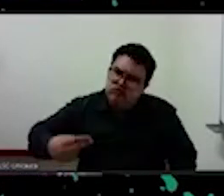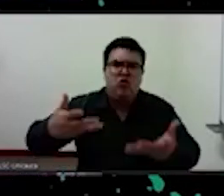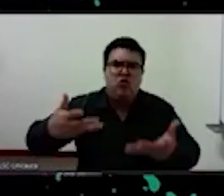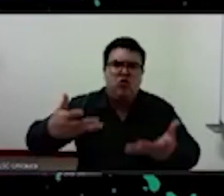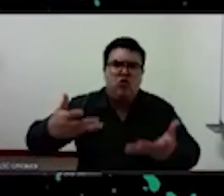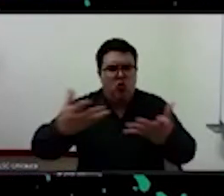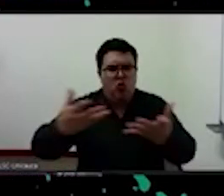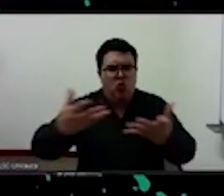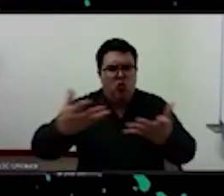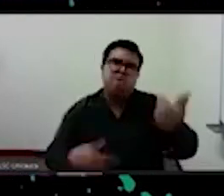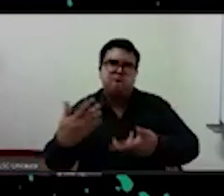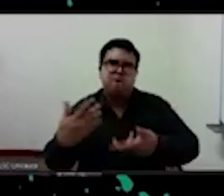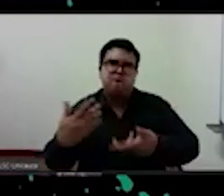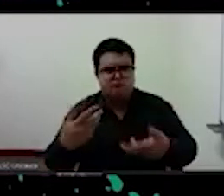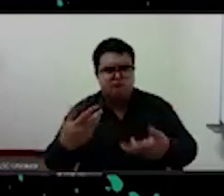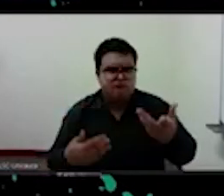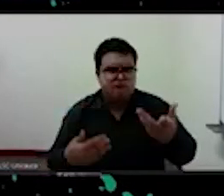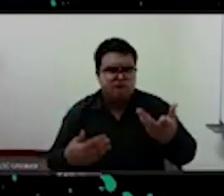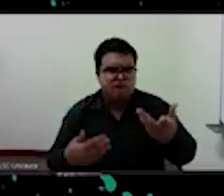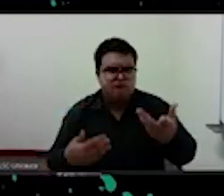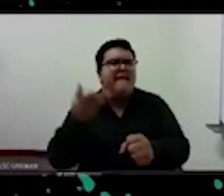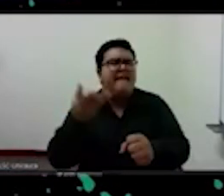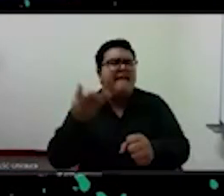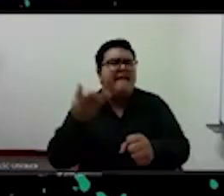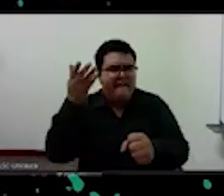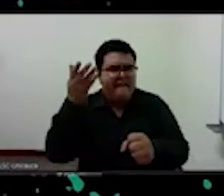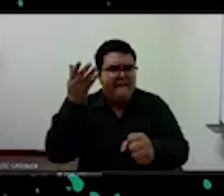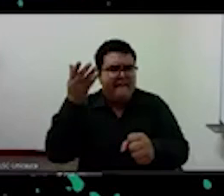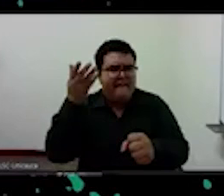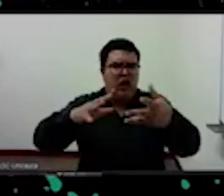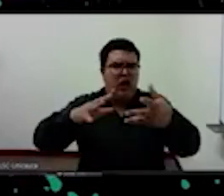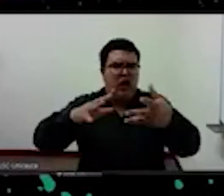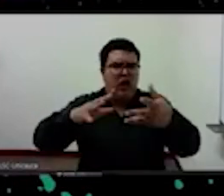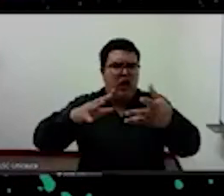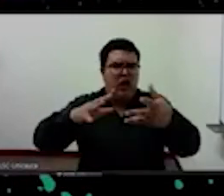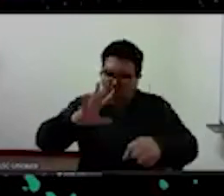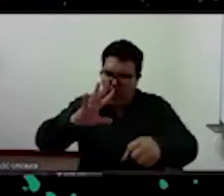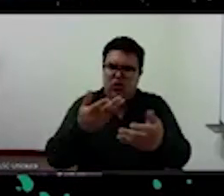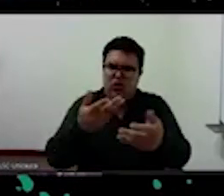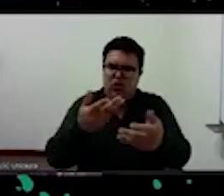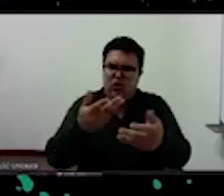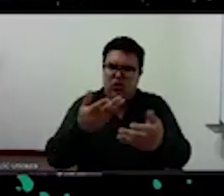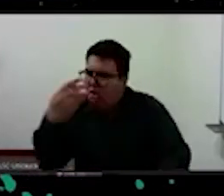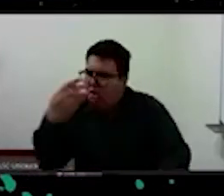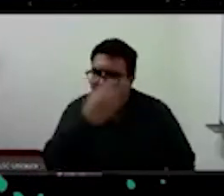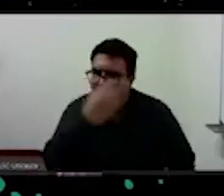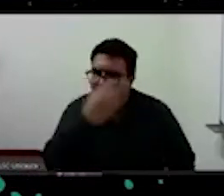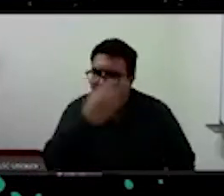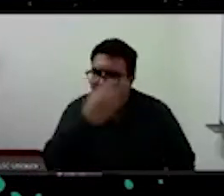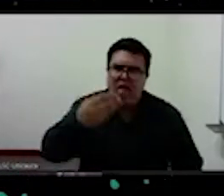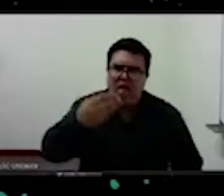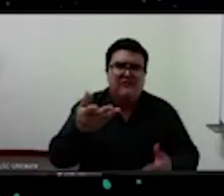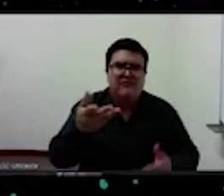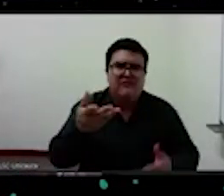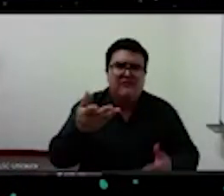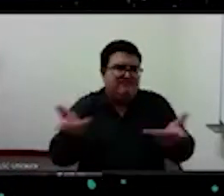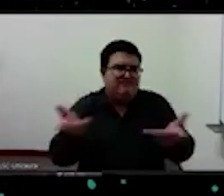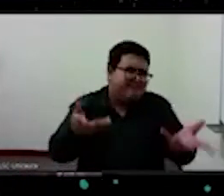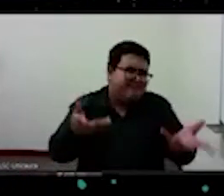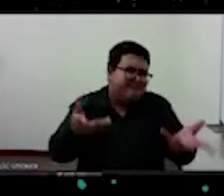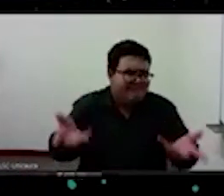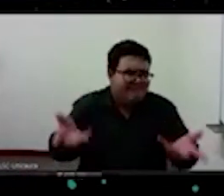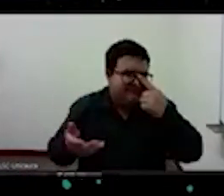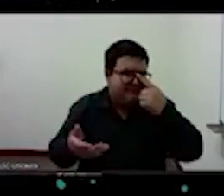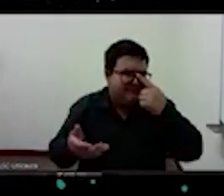la técnica en el régimen capitalista es un intento